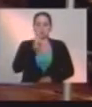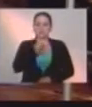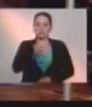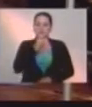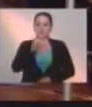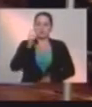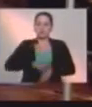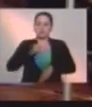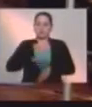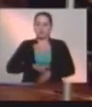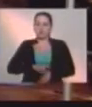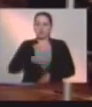esta hora de la tarde. Tenemos un servicio público...